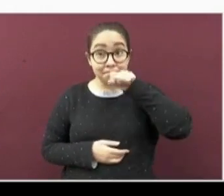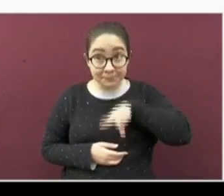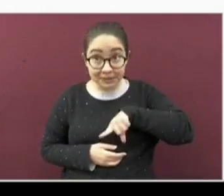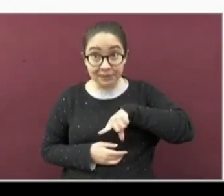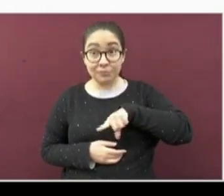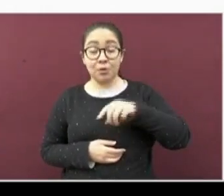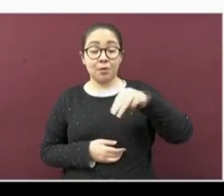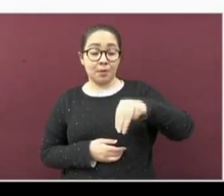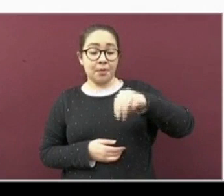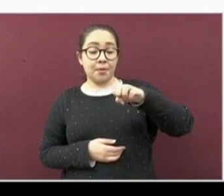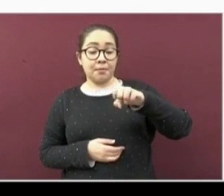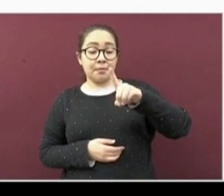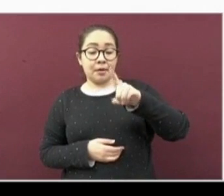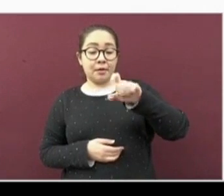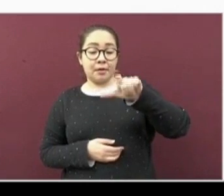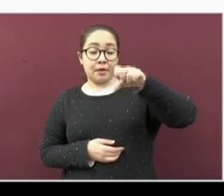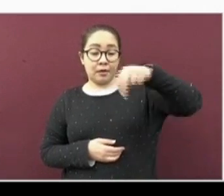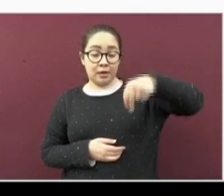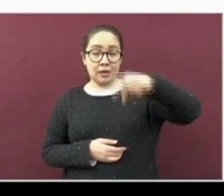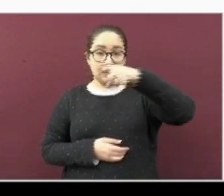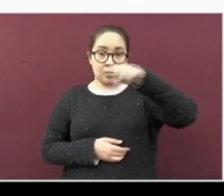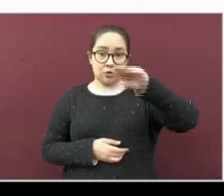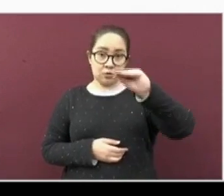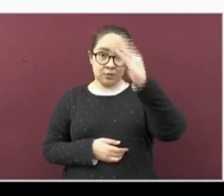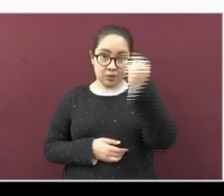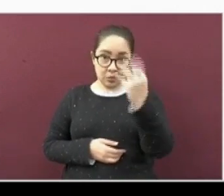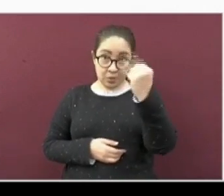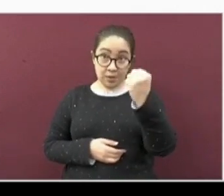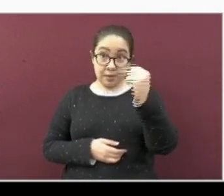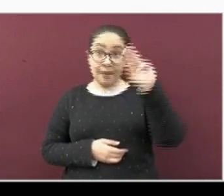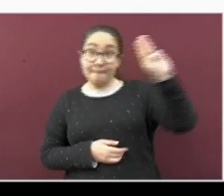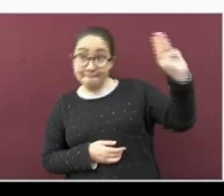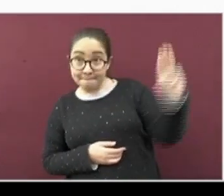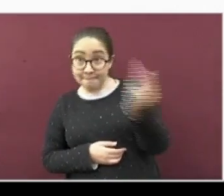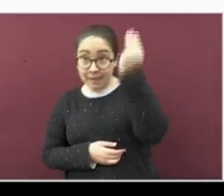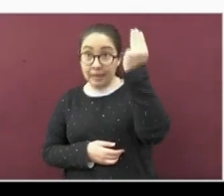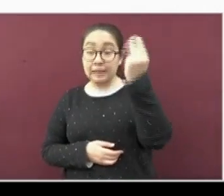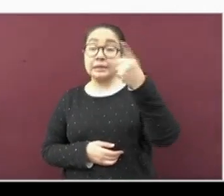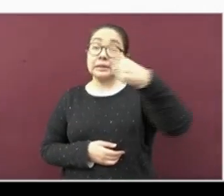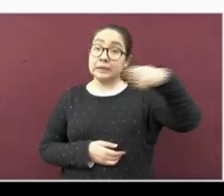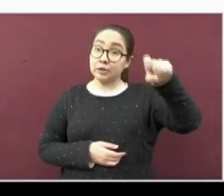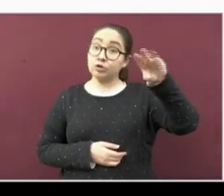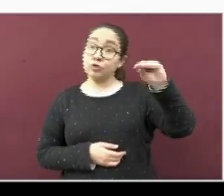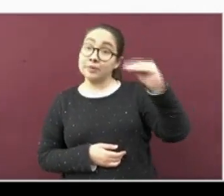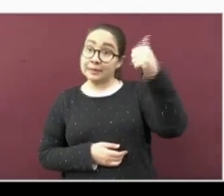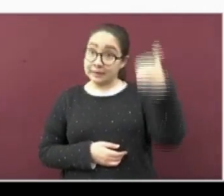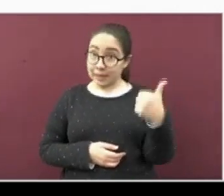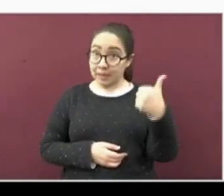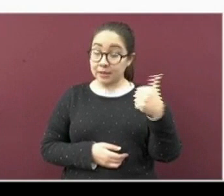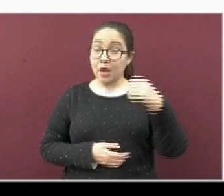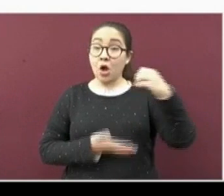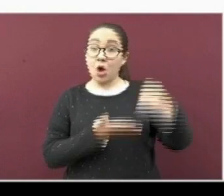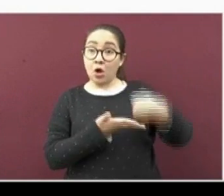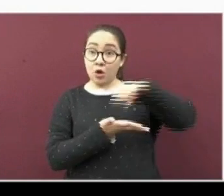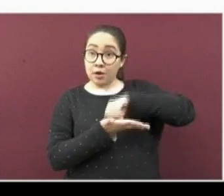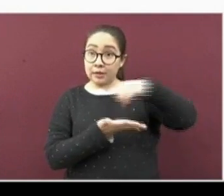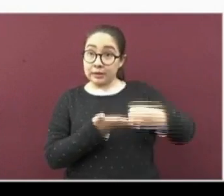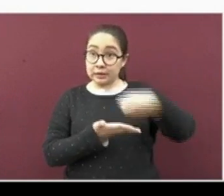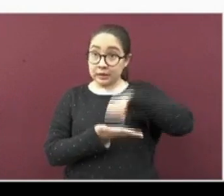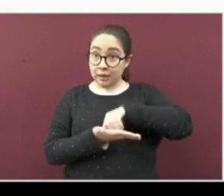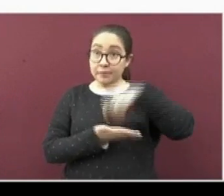también Medellín presenta 199. Minatitlán, 196. Orizaba,